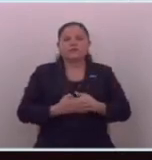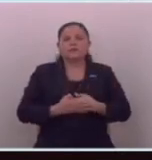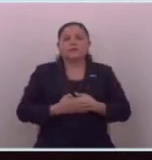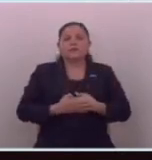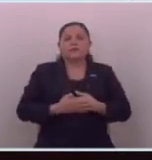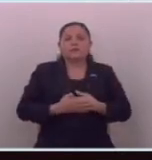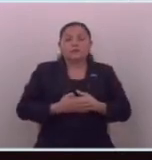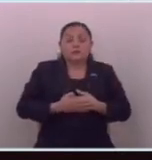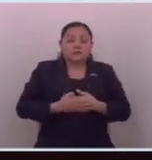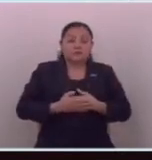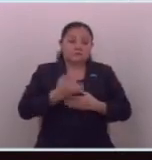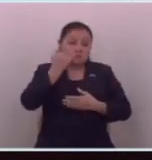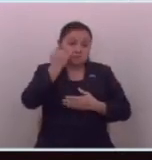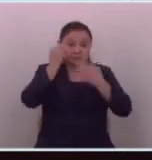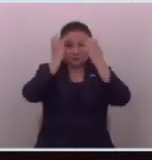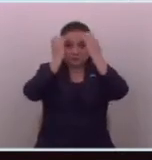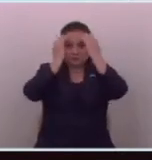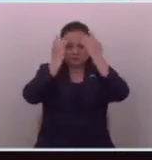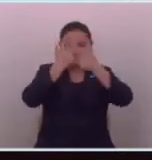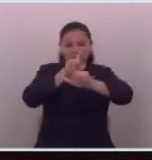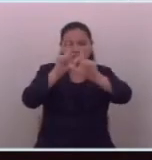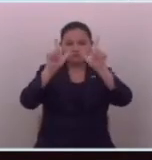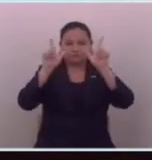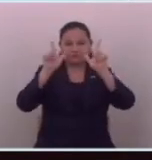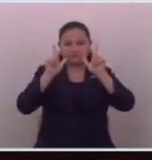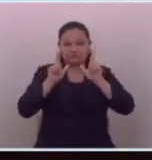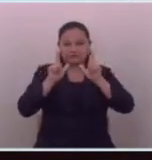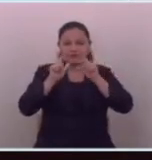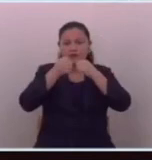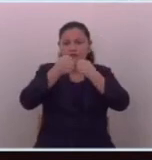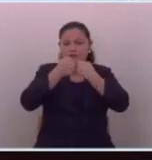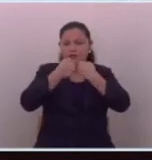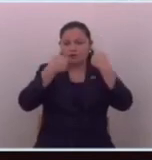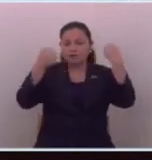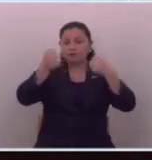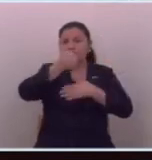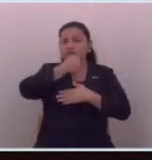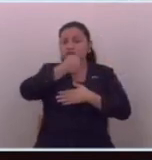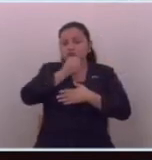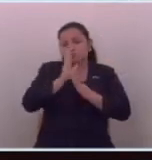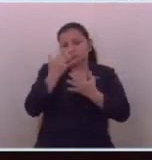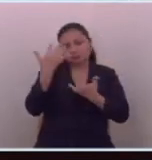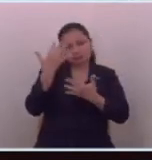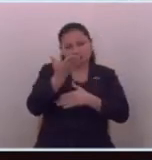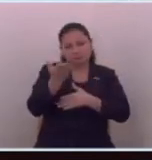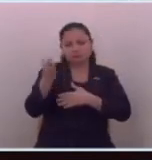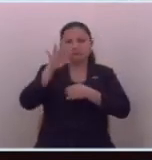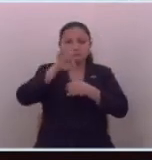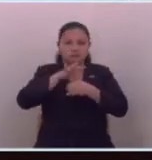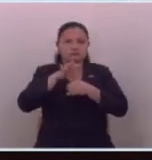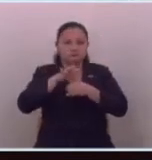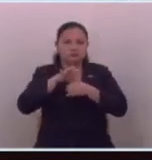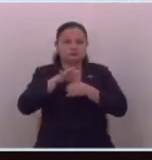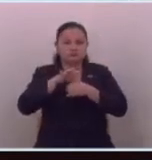si están preocupados están por la libertad de prensa pues esperamos que voten